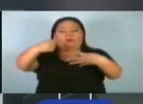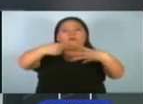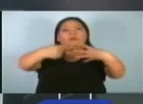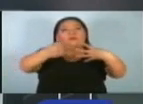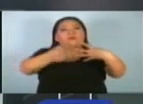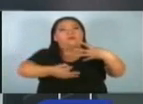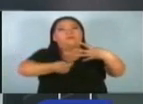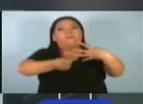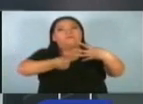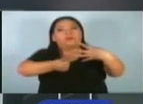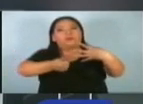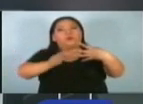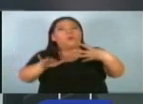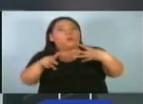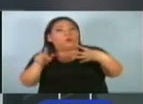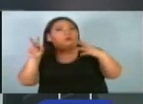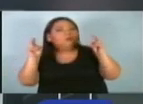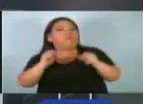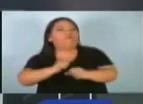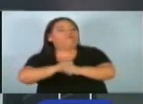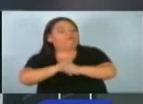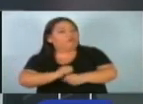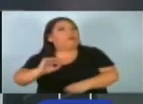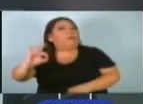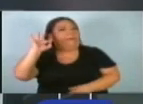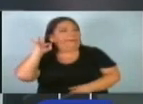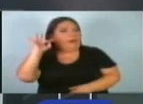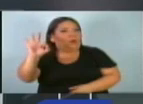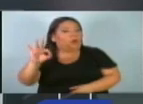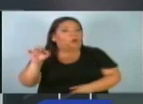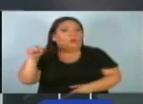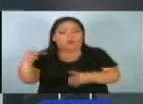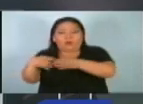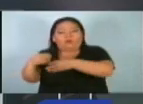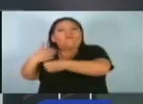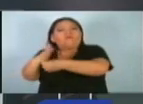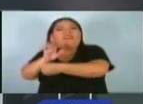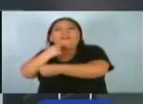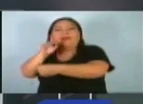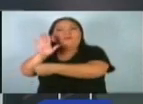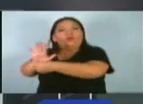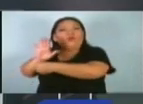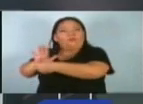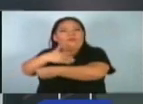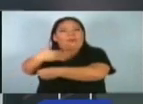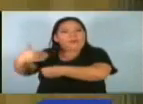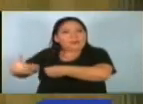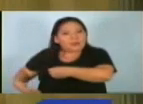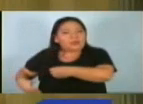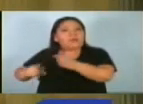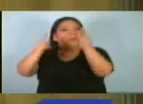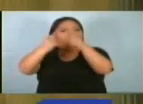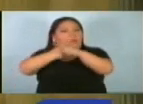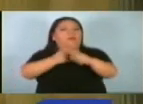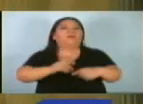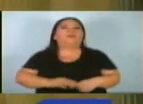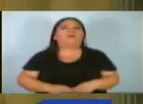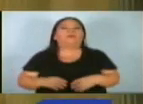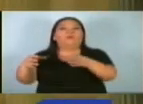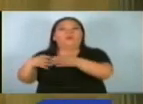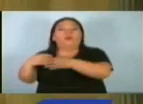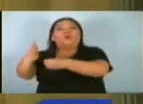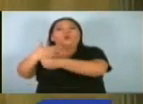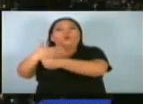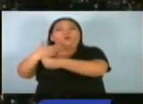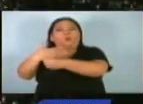porque ha mejorado la seguridad, porque es el partido del presidente por los cambios. Pero el partido en gobierno